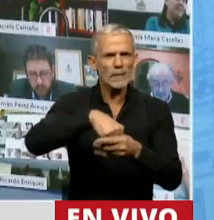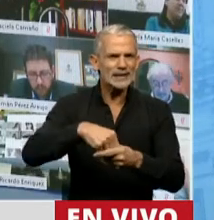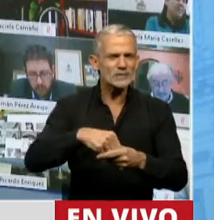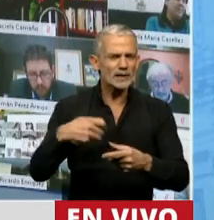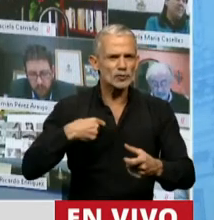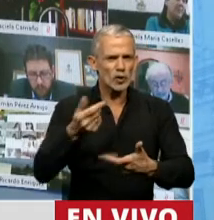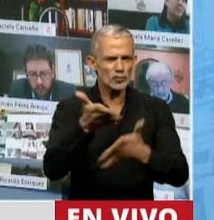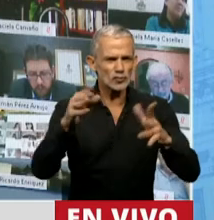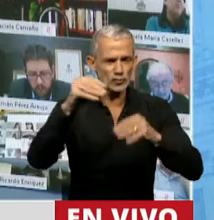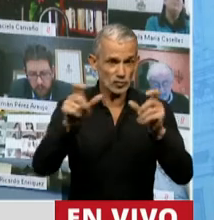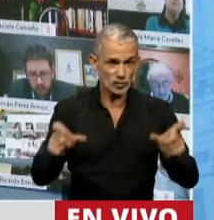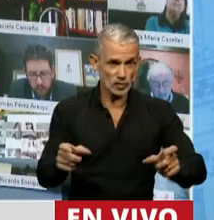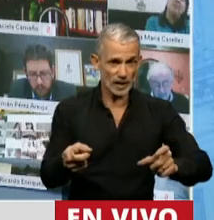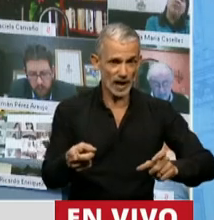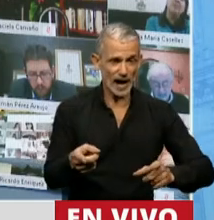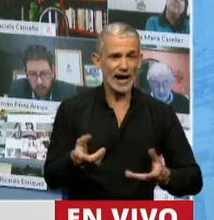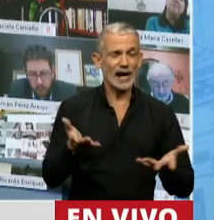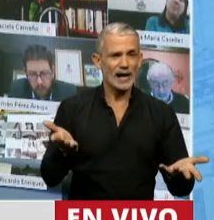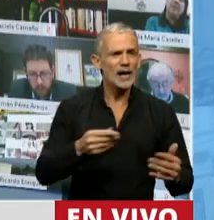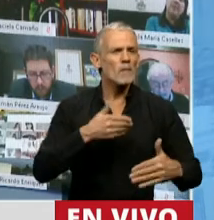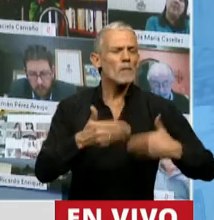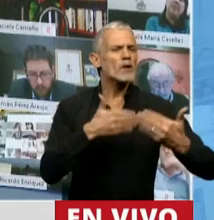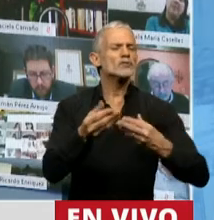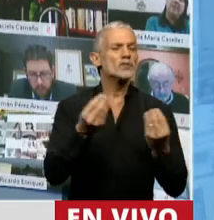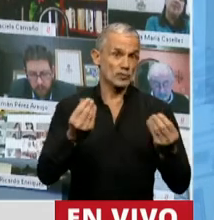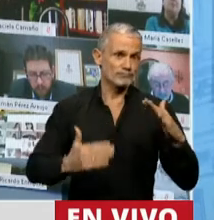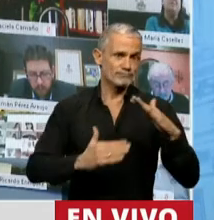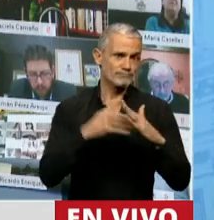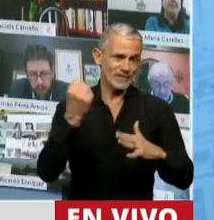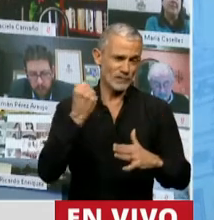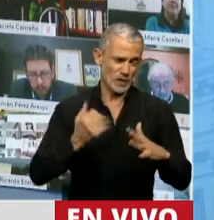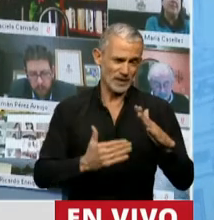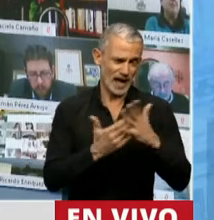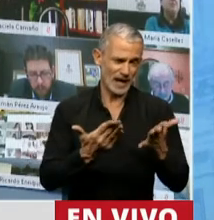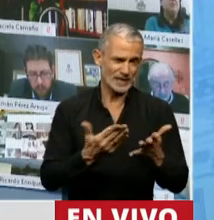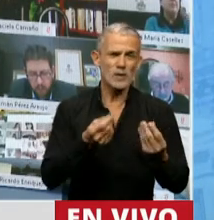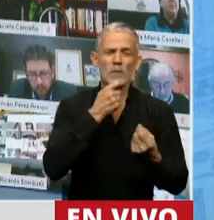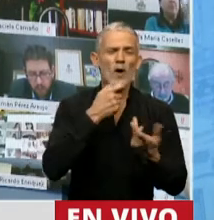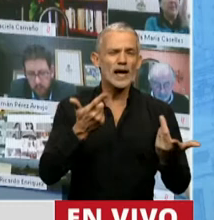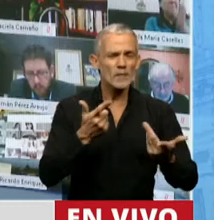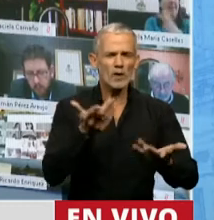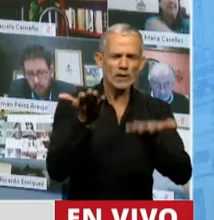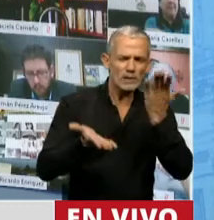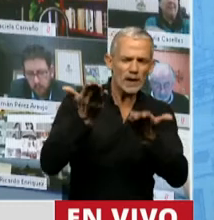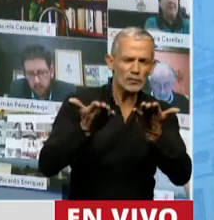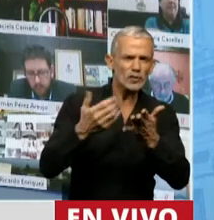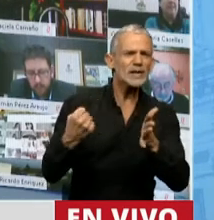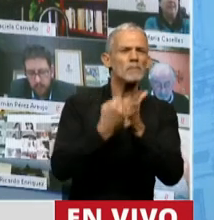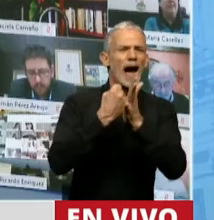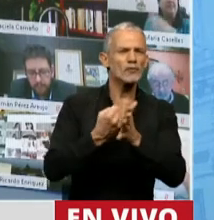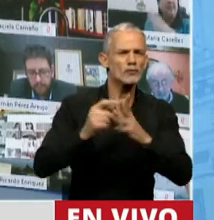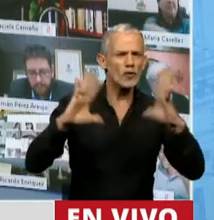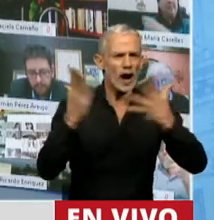ciudadana en procesos que son fundamentales, como los de evaluación de impacto ambiental